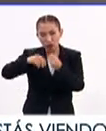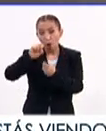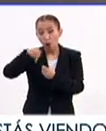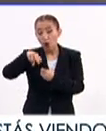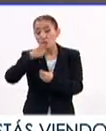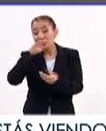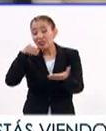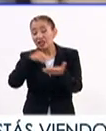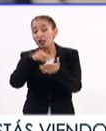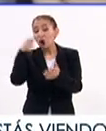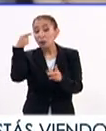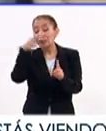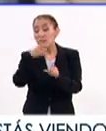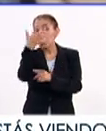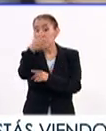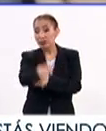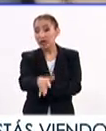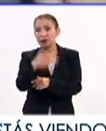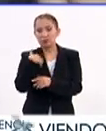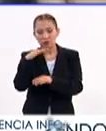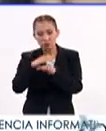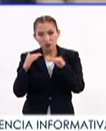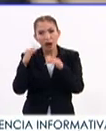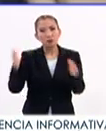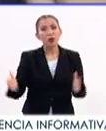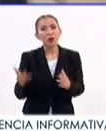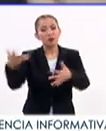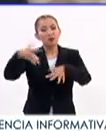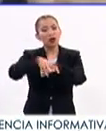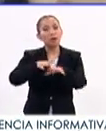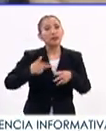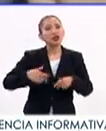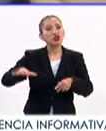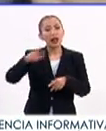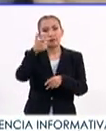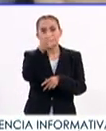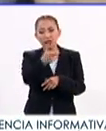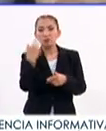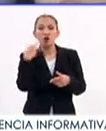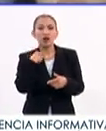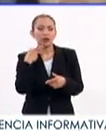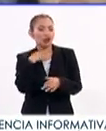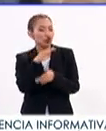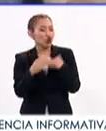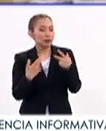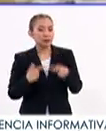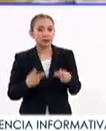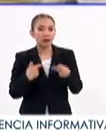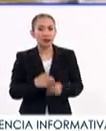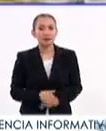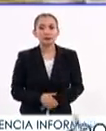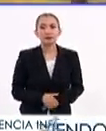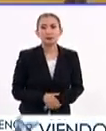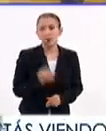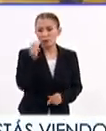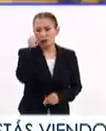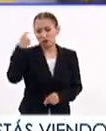establece en el Objetivo 10 potenciar y promover la inclusión social, económica y política de todas las personas,